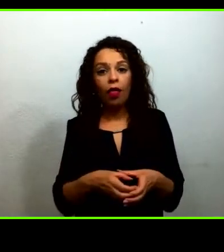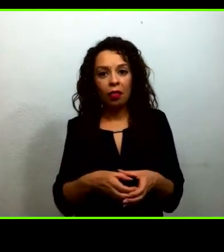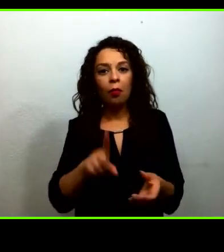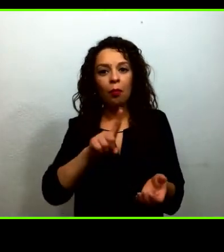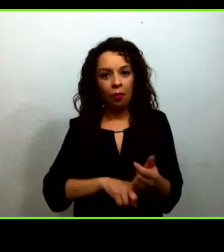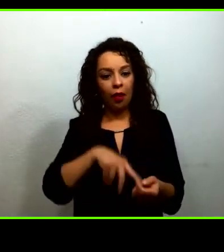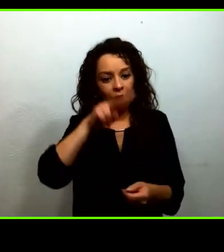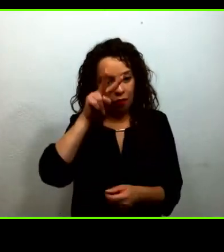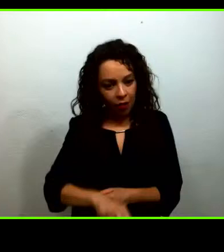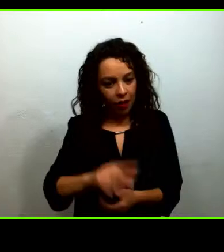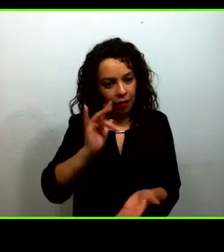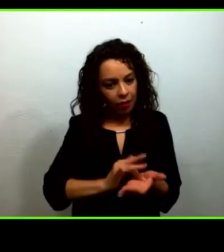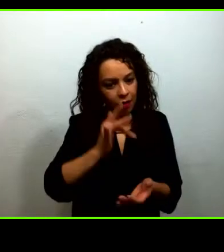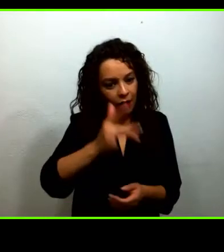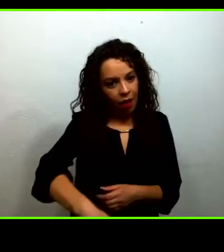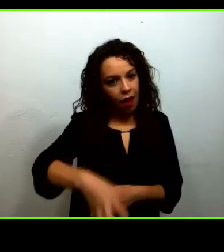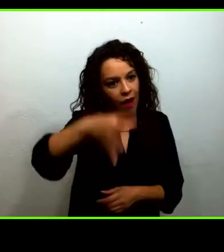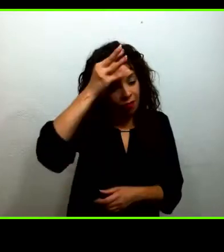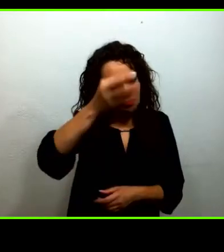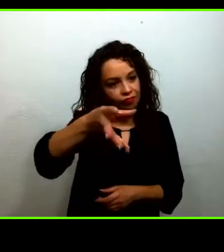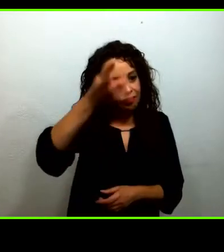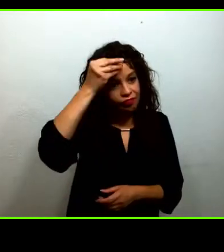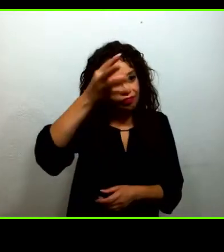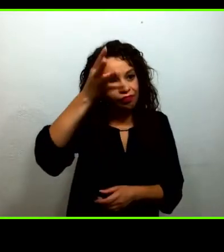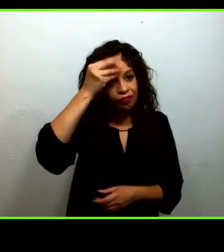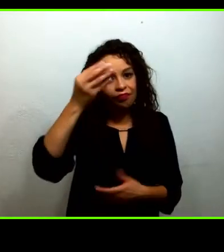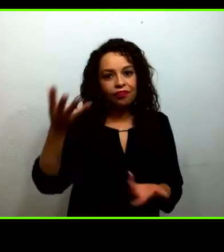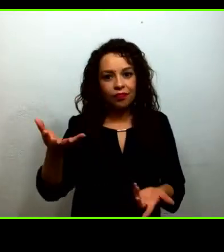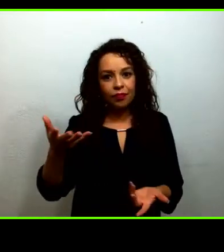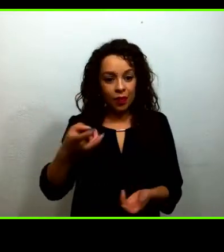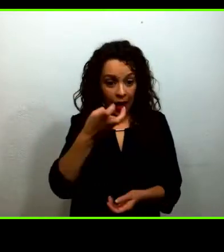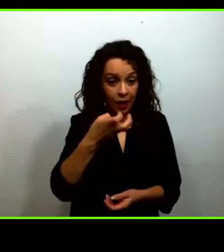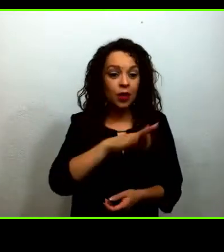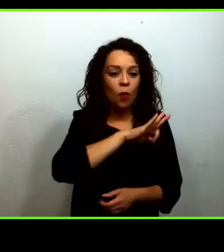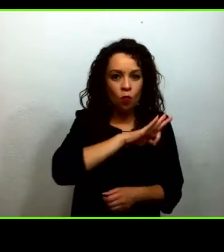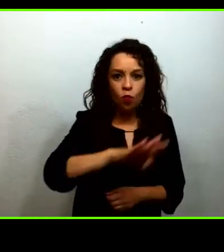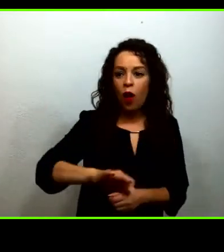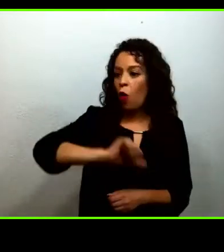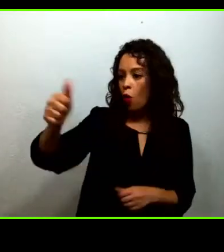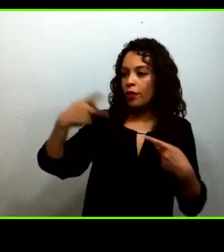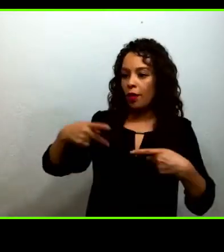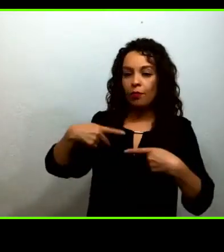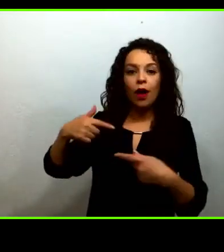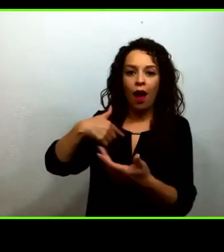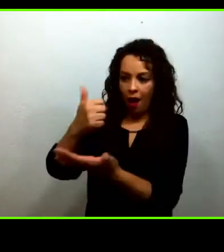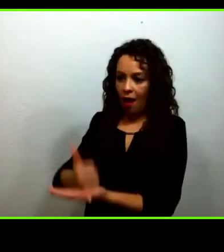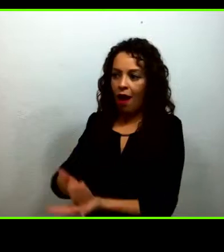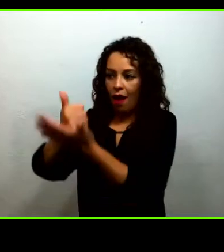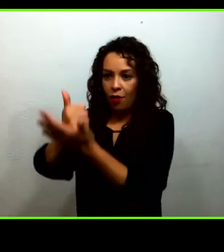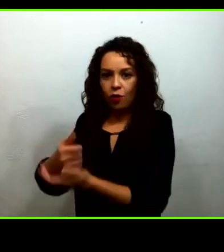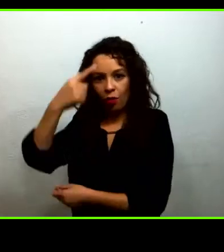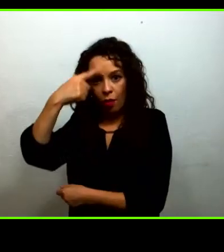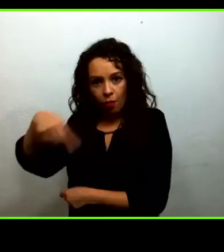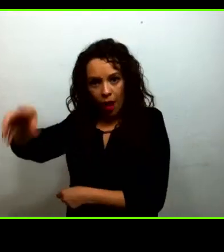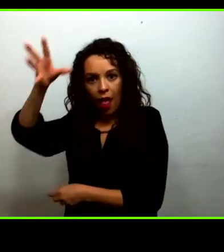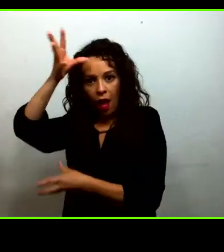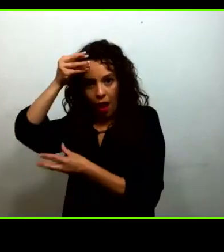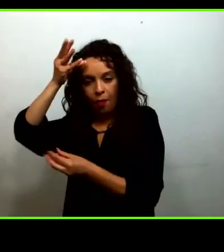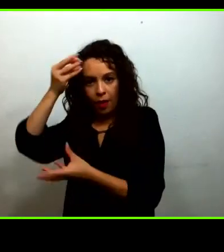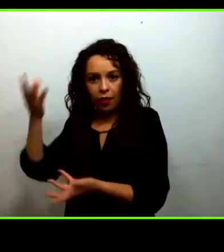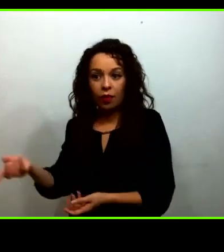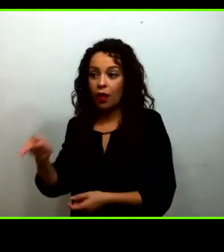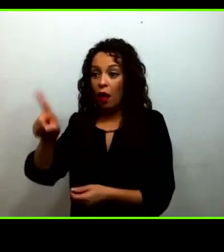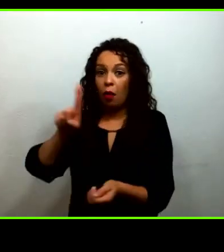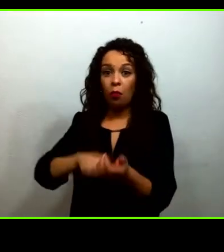para ayudarle a otro a aprender no para dejarlo atrás. Entonces este es